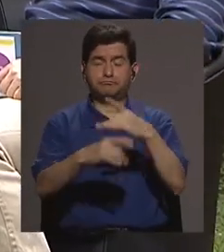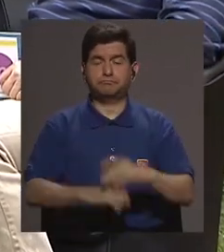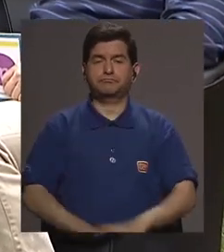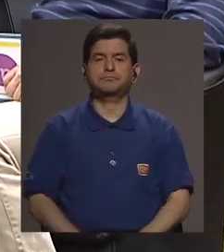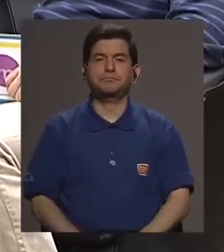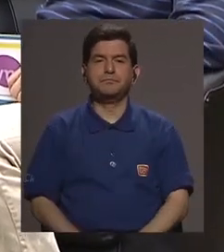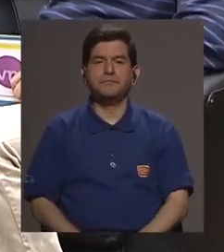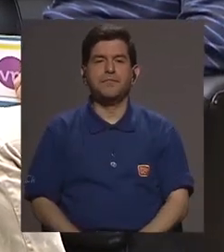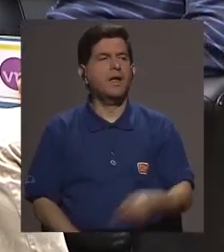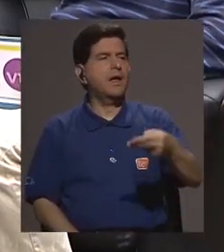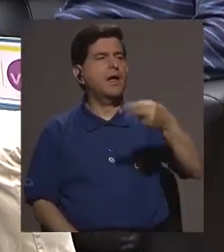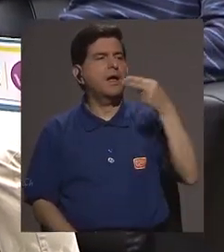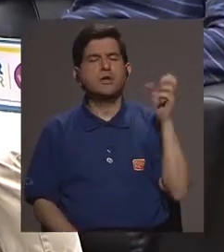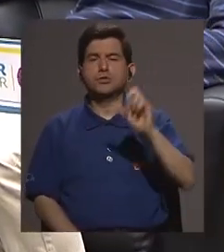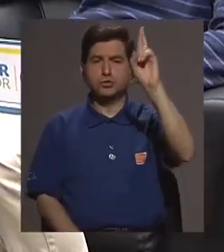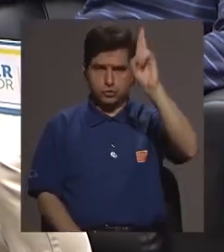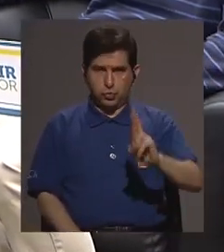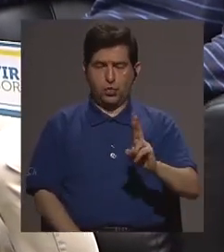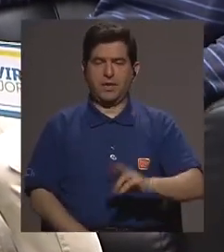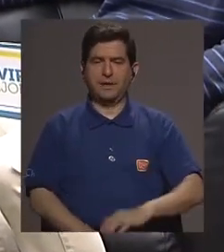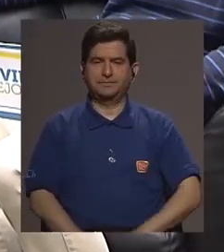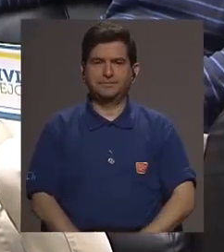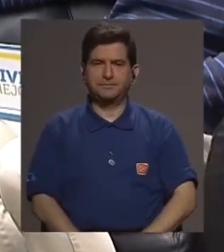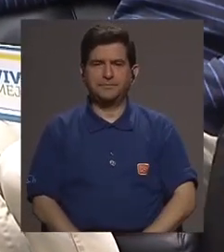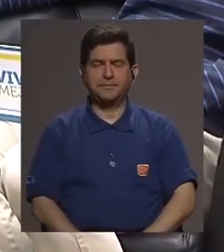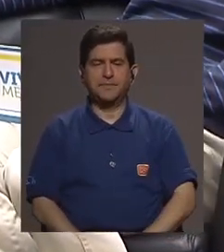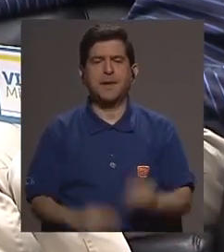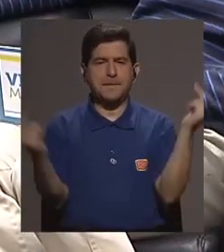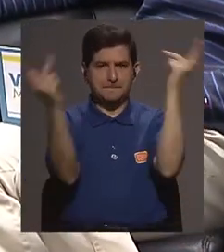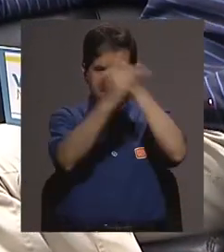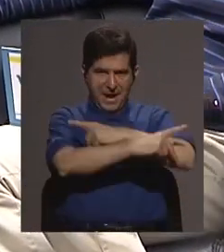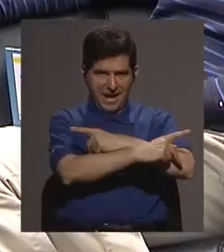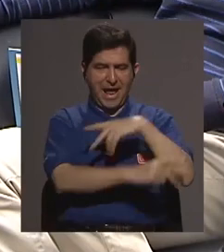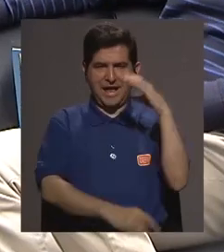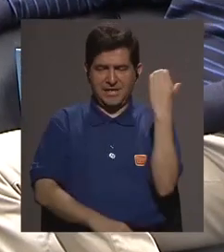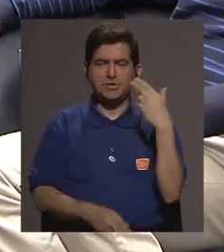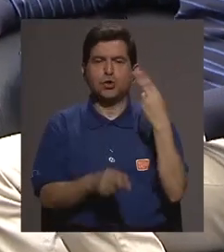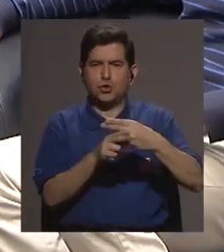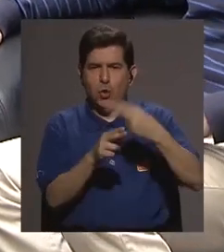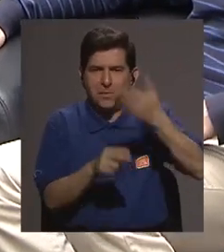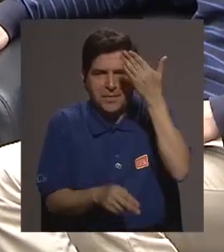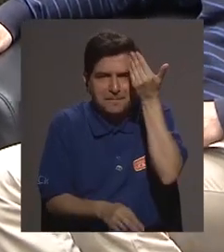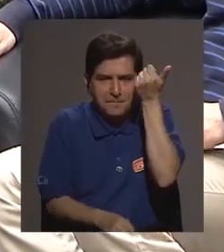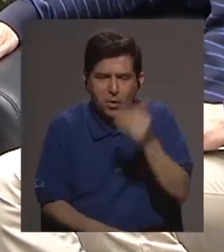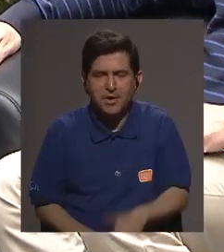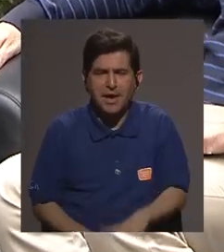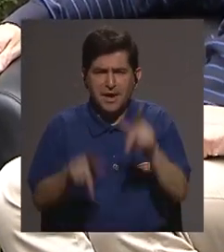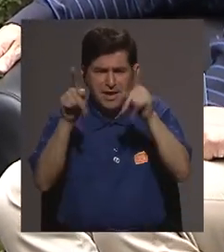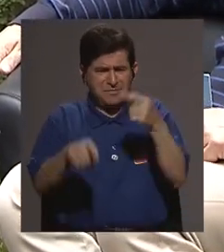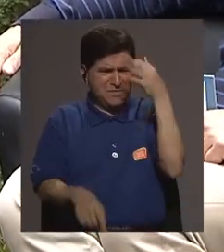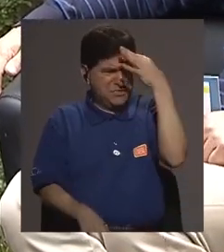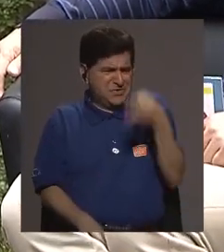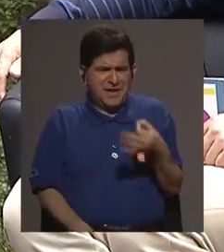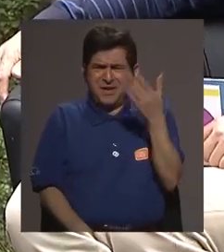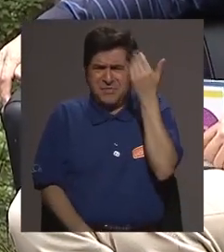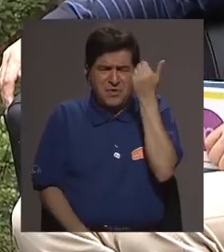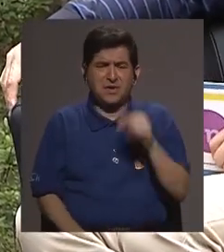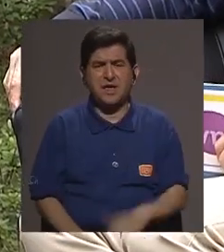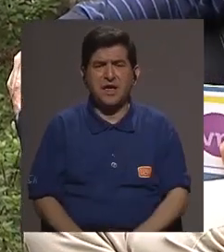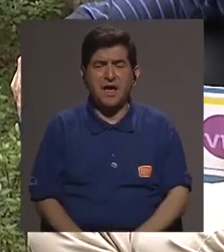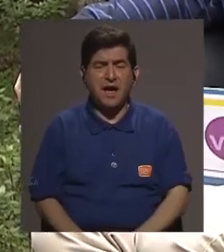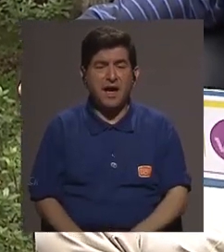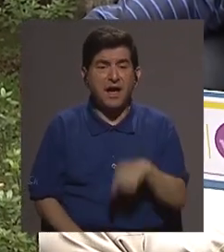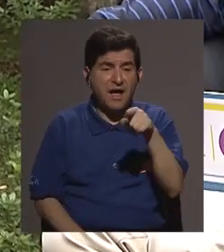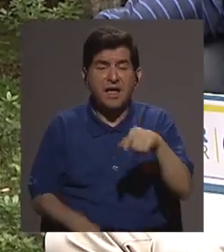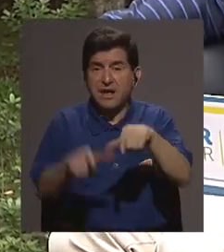interesantísimo por ejemplo, en la historia de Costa Rica Paraíso de Cartago se llama Paraíso y la gente pensará ¿por qué no?